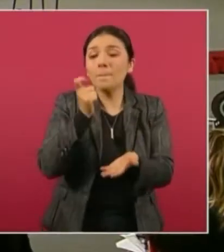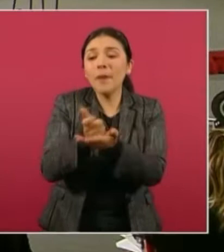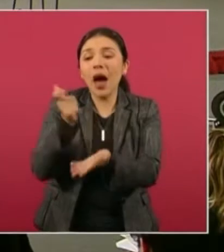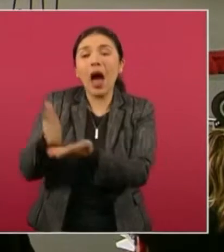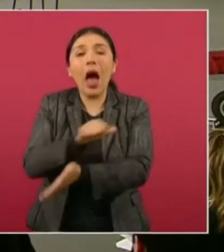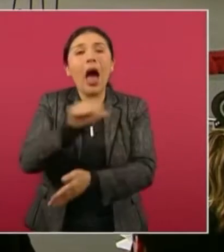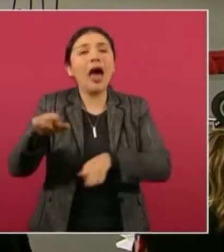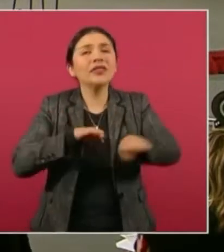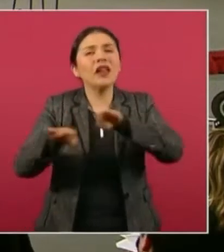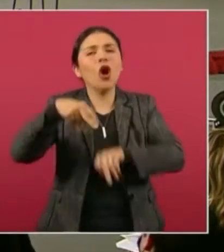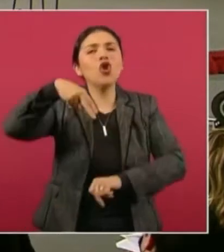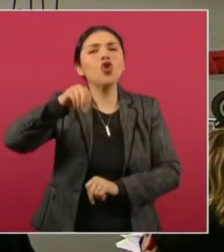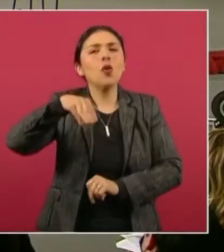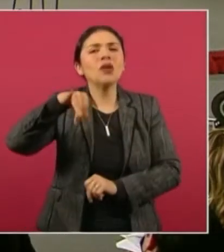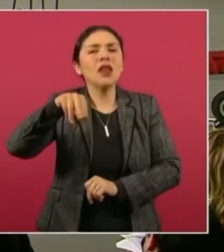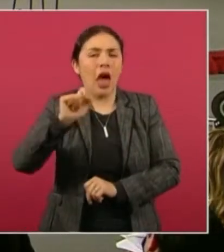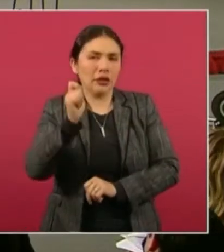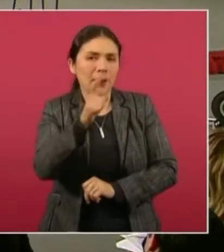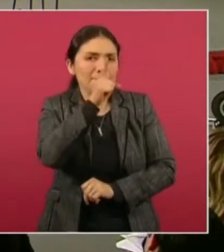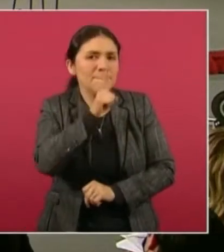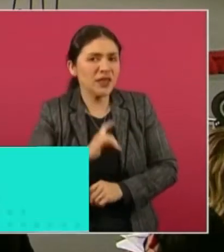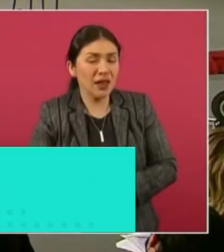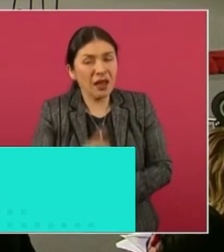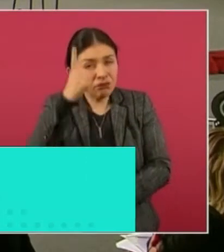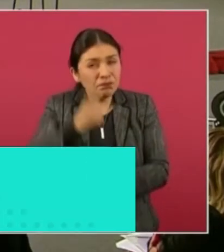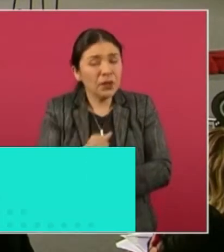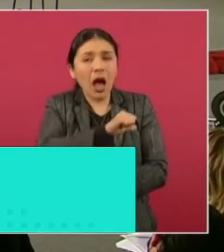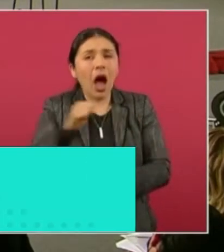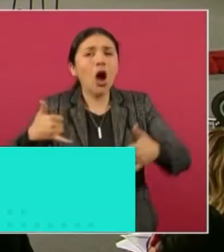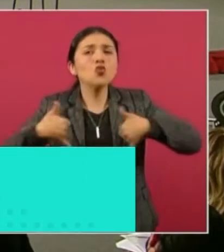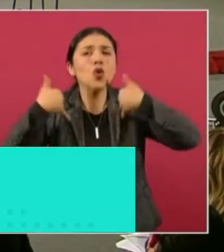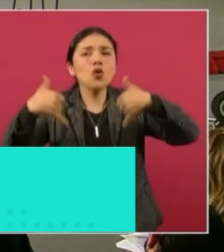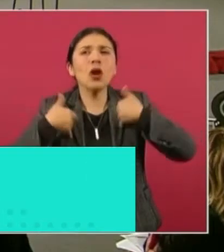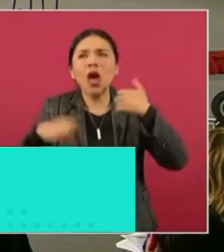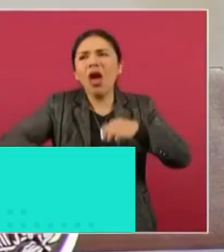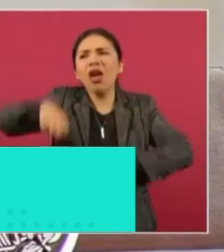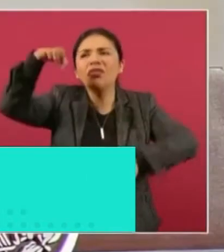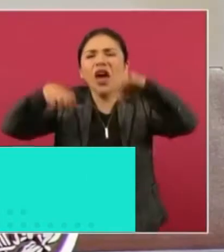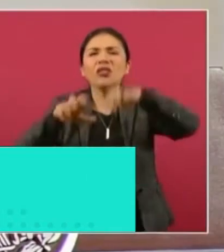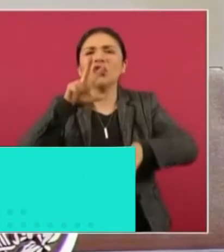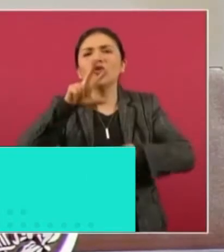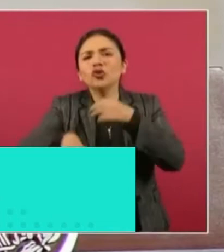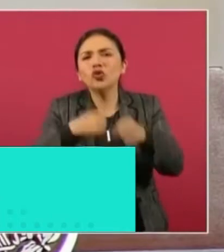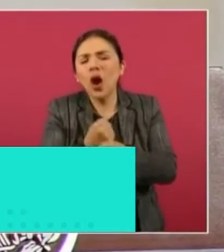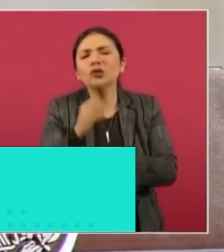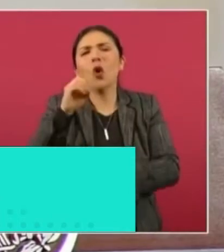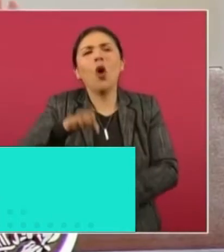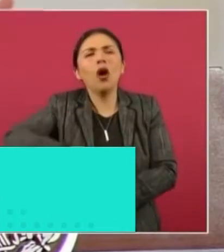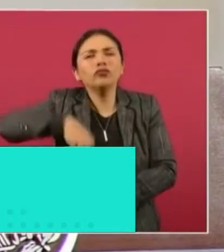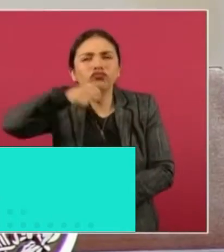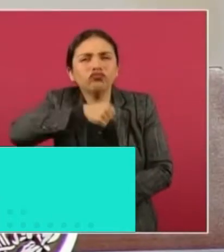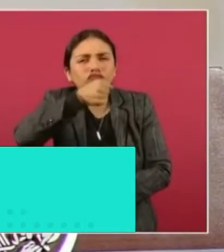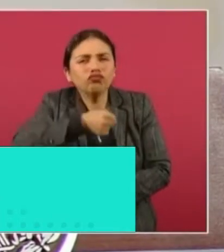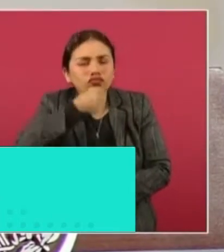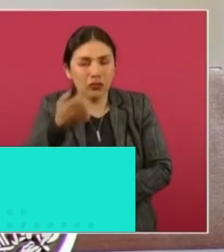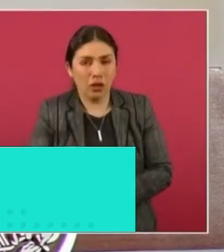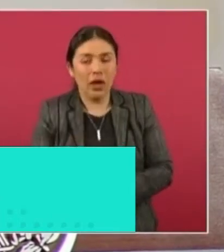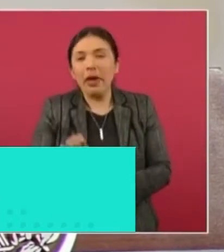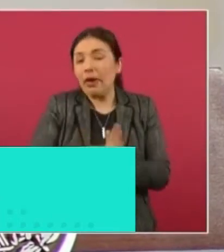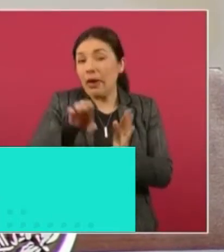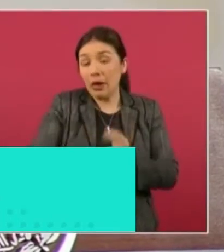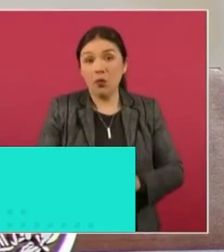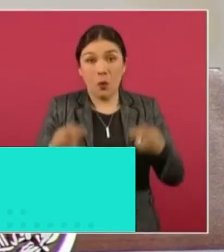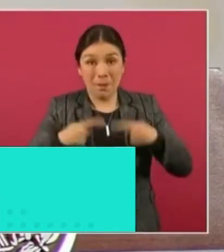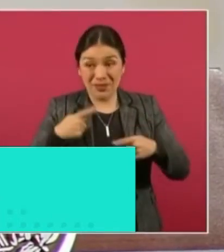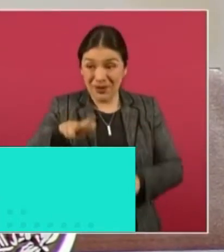emiten principalmente son jóvenes de 18 años o adultos mayores. ¿Por qué? Porque son la gente, por ejemplo, a los